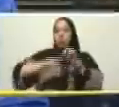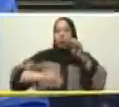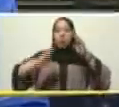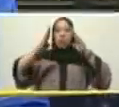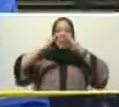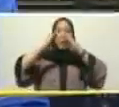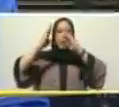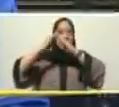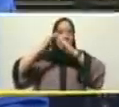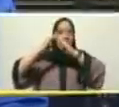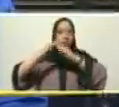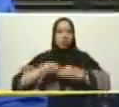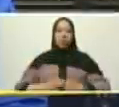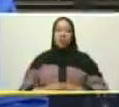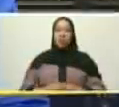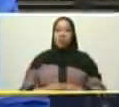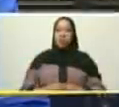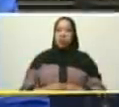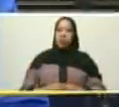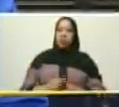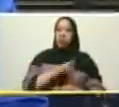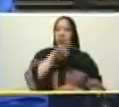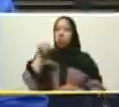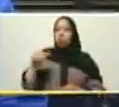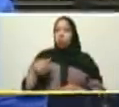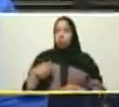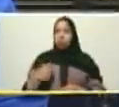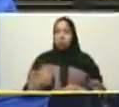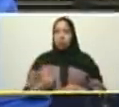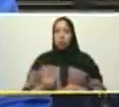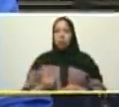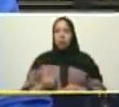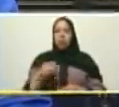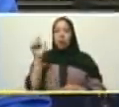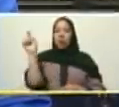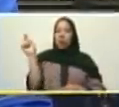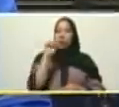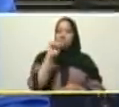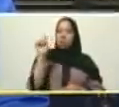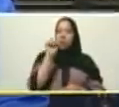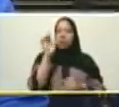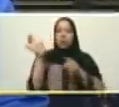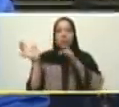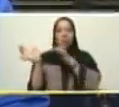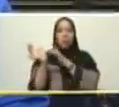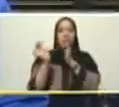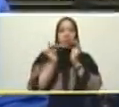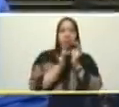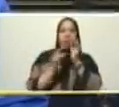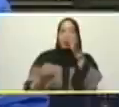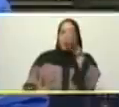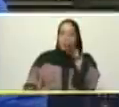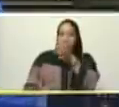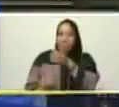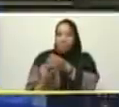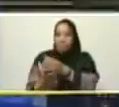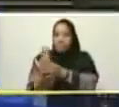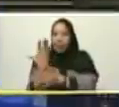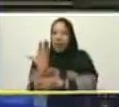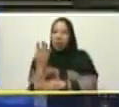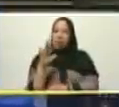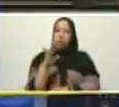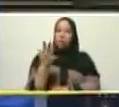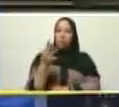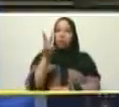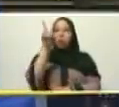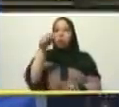nosotros probablemente entre el mes de abril y mayo del año dos mil veinticuatro graben